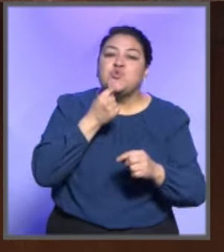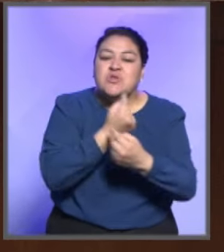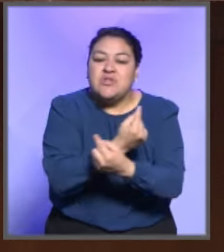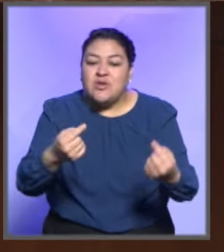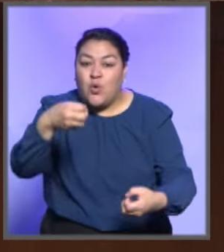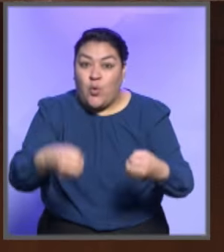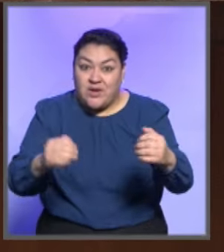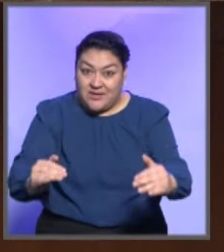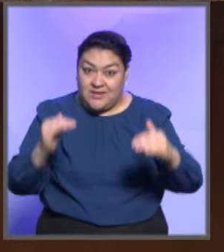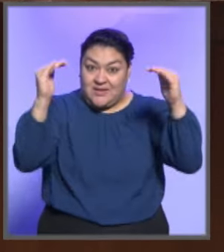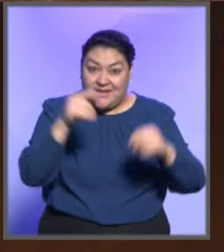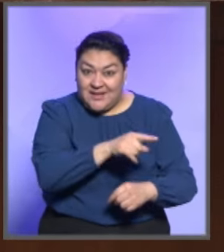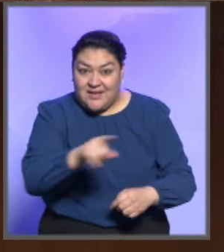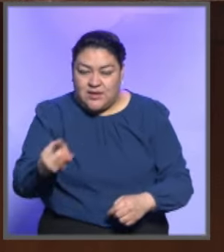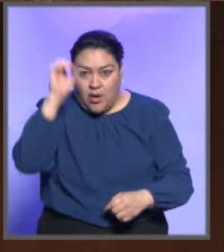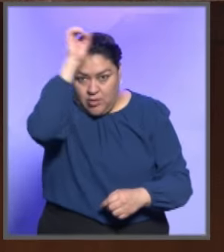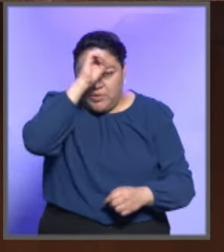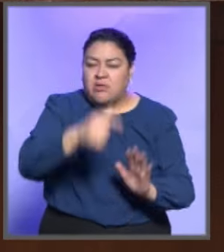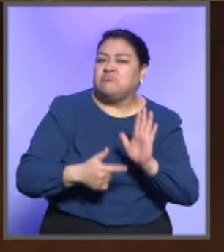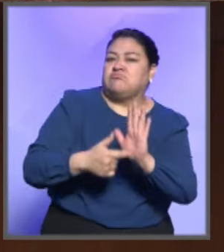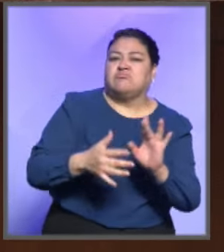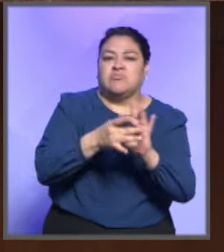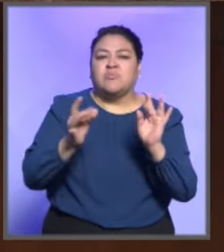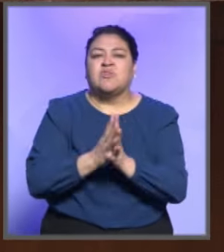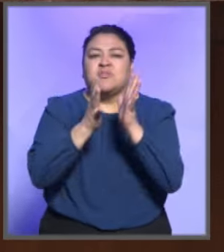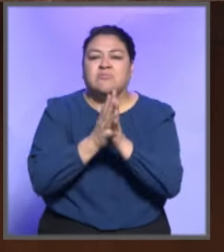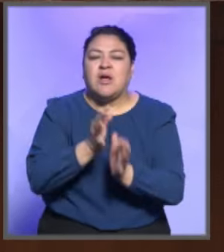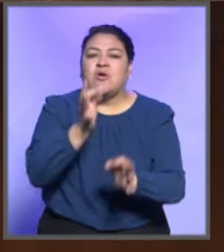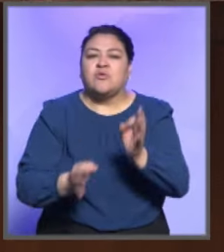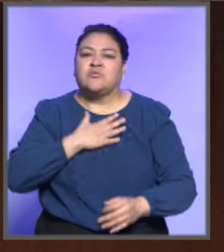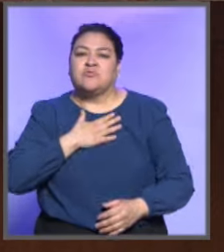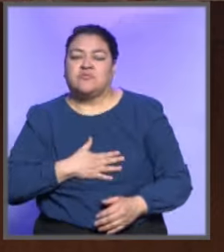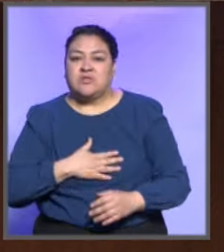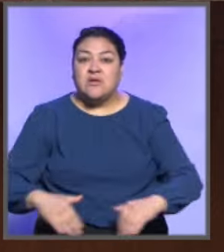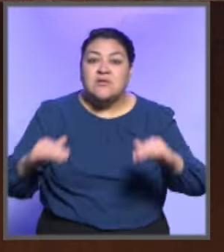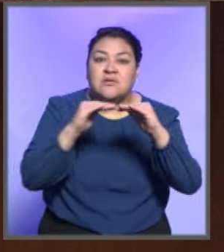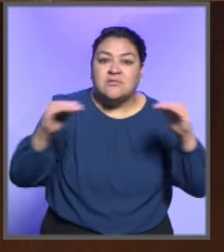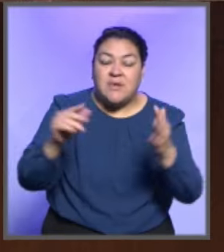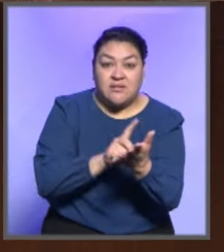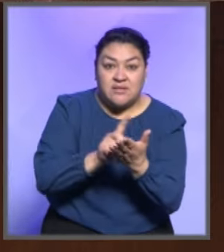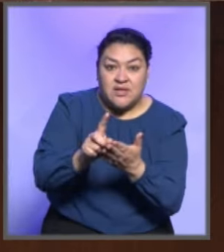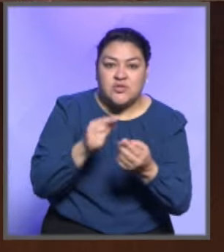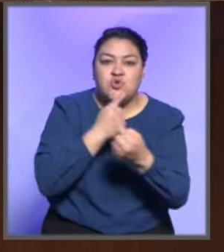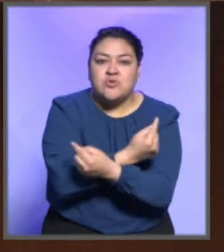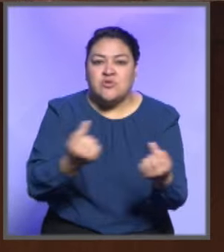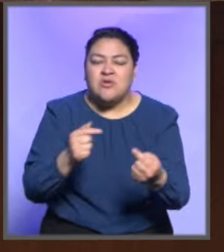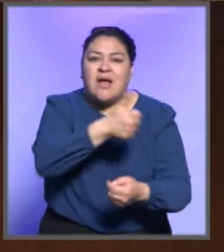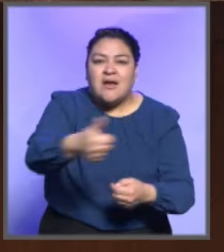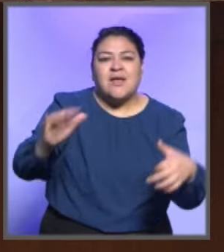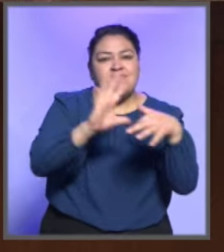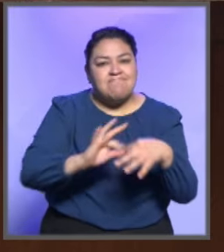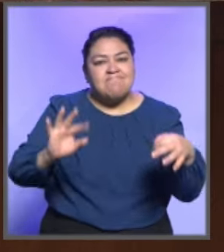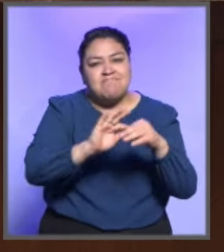las magistradas y los magistrados infantiles fijaron su posición sobre la democracia, la justicia, la igualdad y los derechos de la